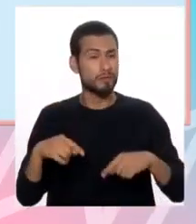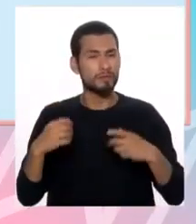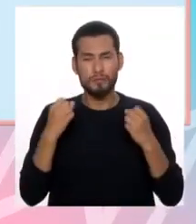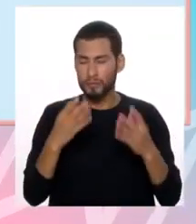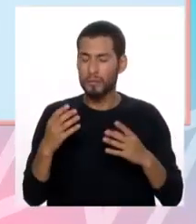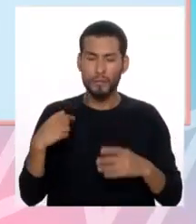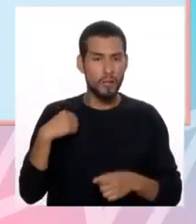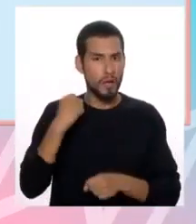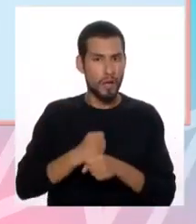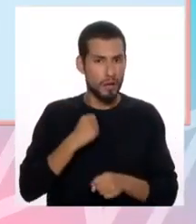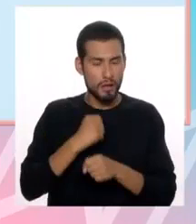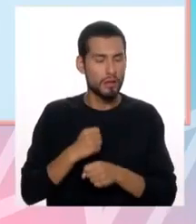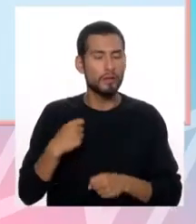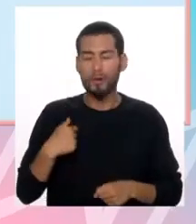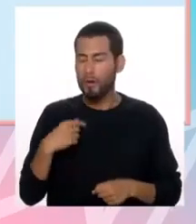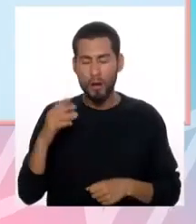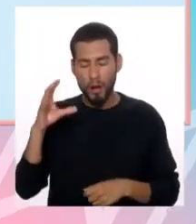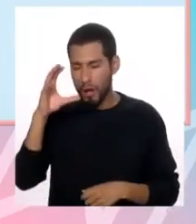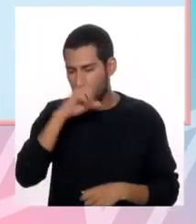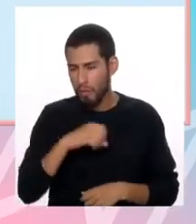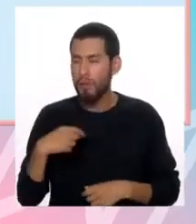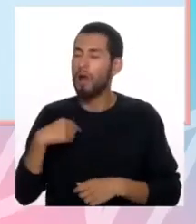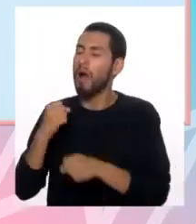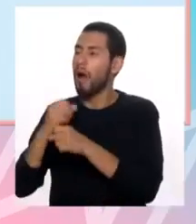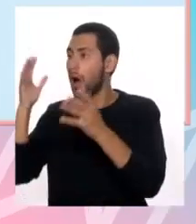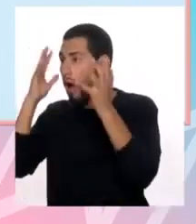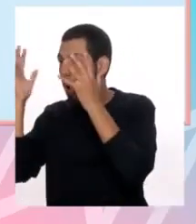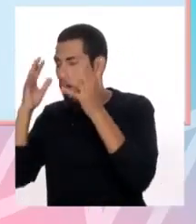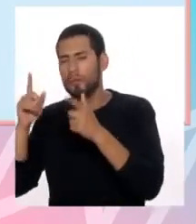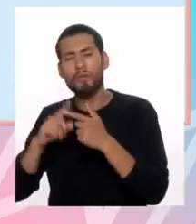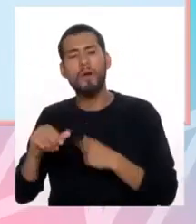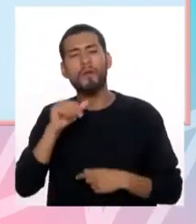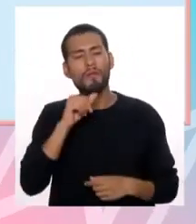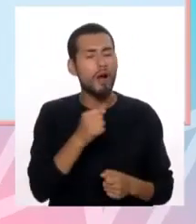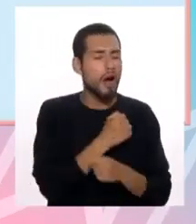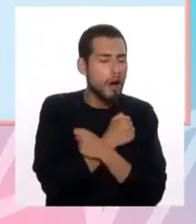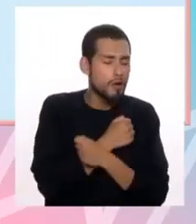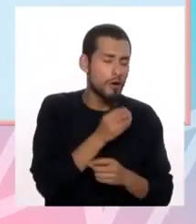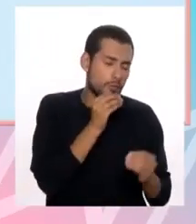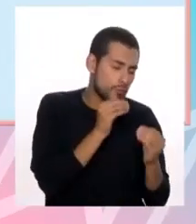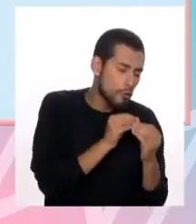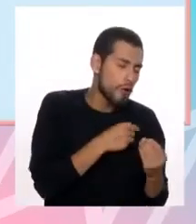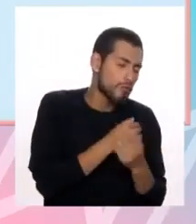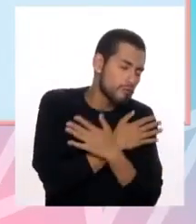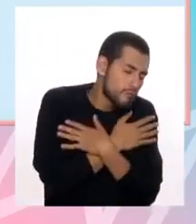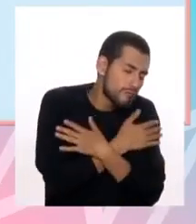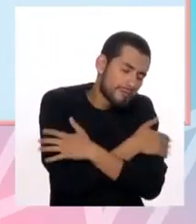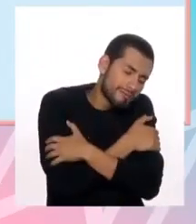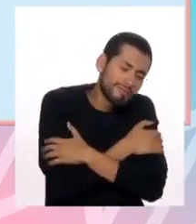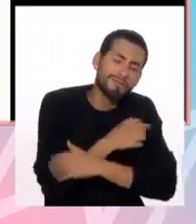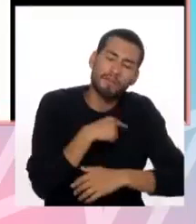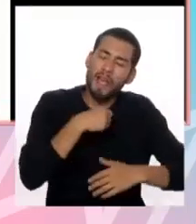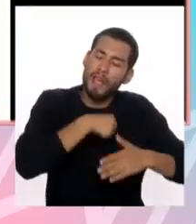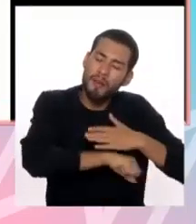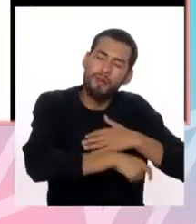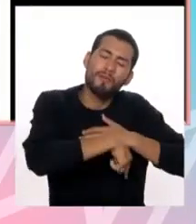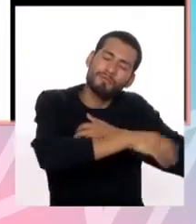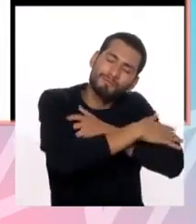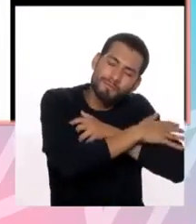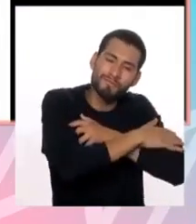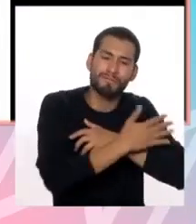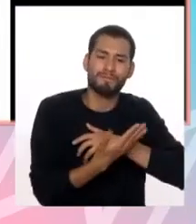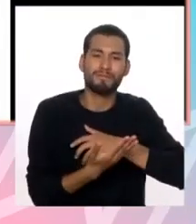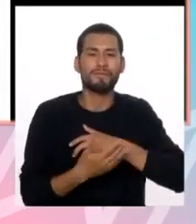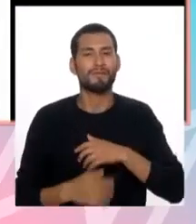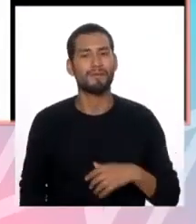trabajo que no nos acercamos a abrazar, a besar y a contener a nuestros hijos. Punto importante,